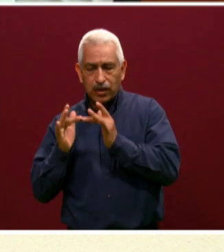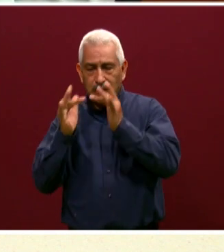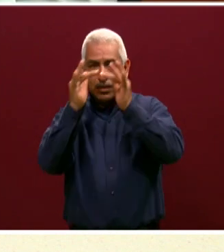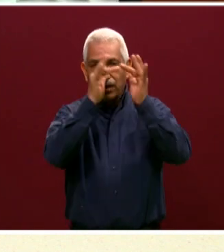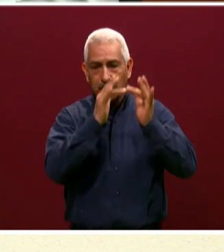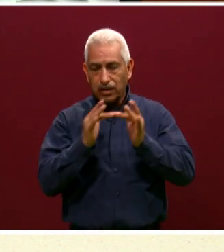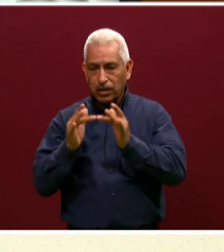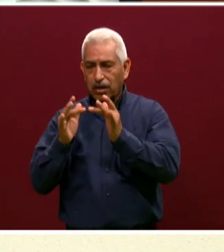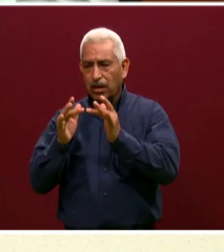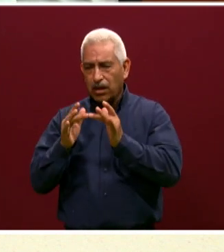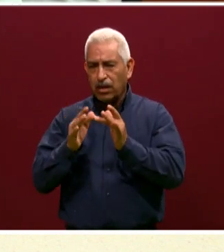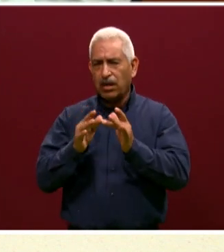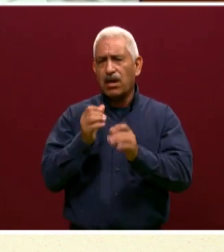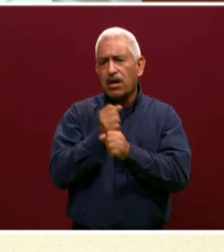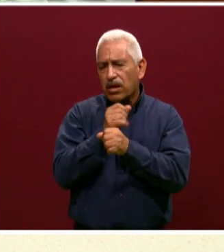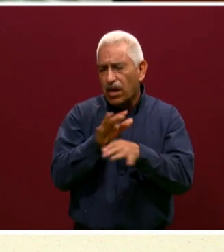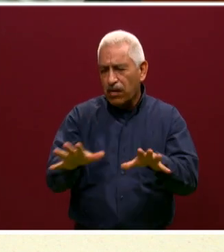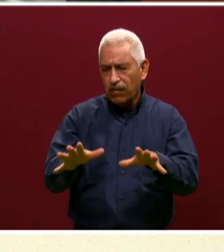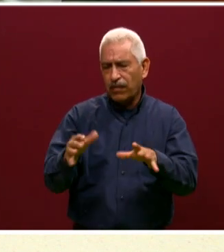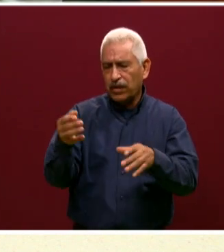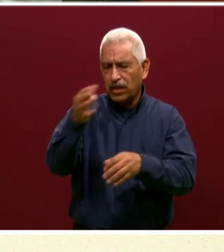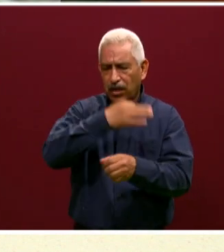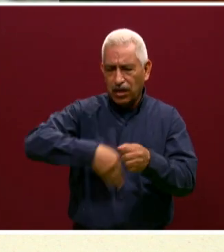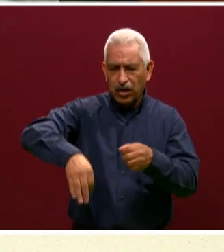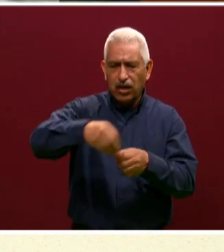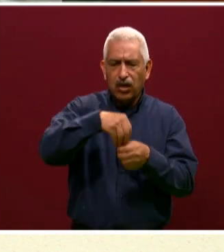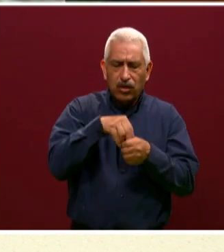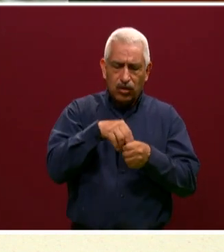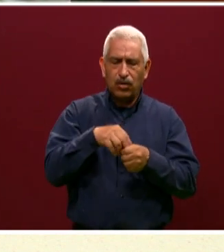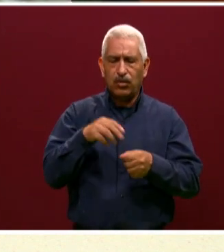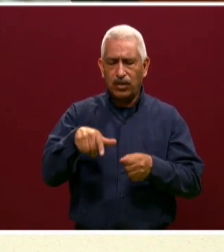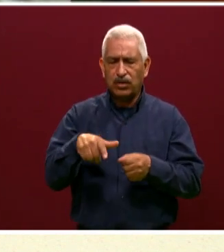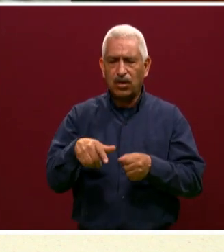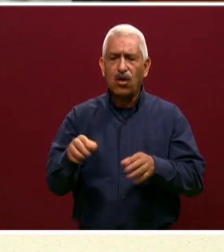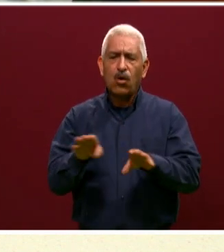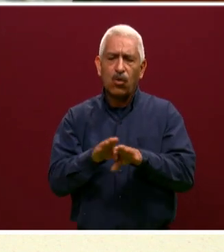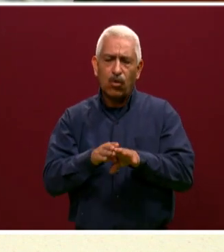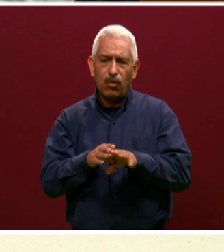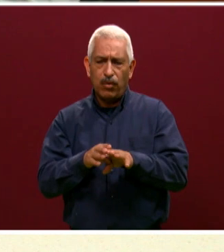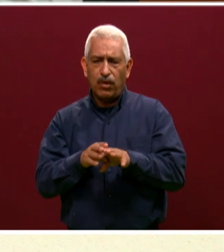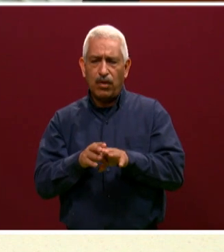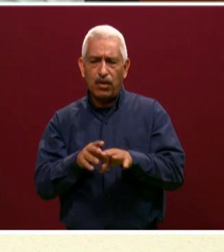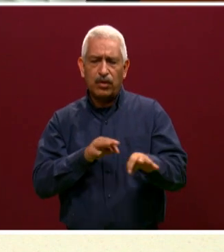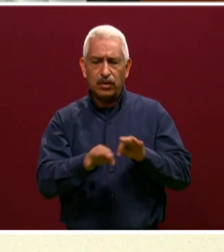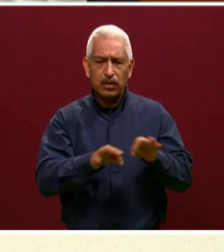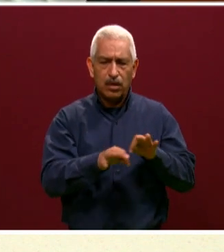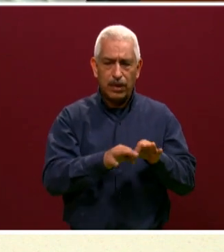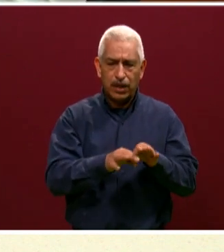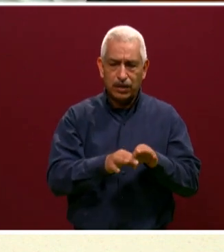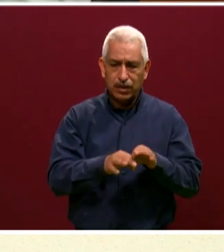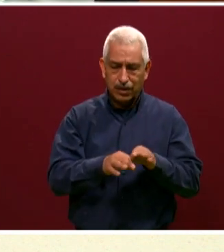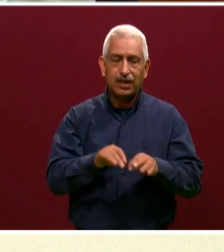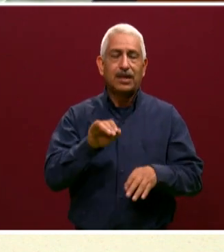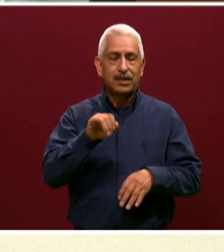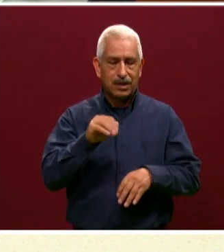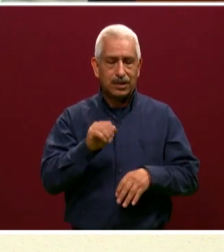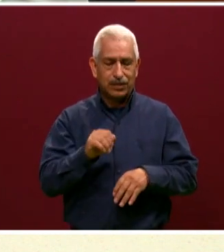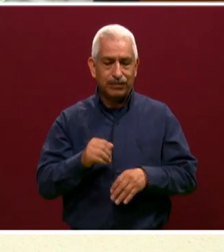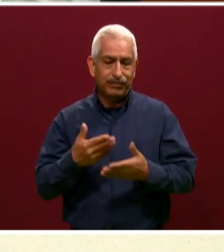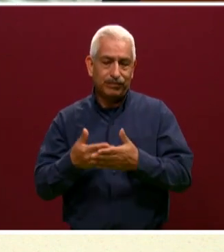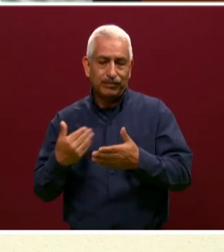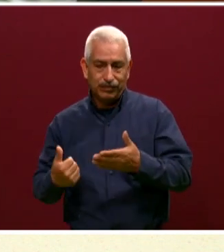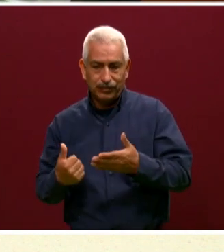todos estos procesos a través de las redes, COTI. Así es. Bueno, antes quisiera hacer un comentario.